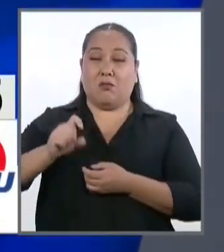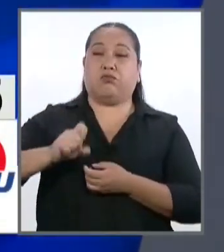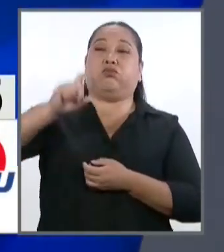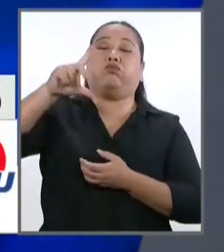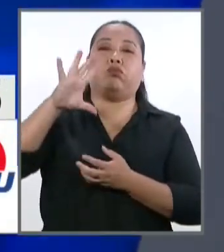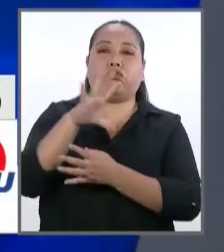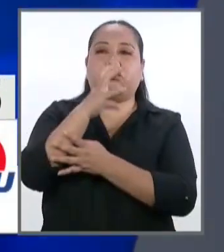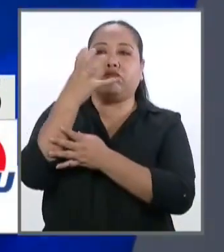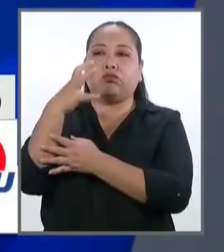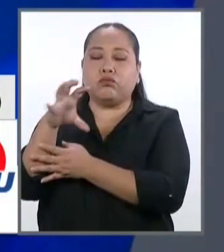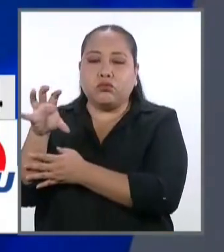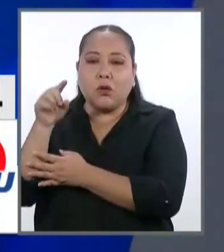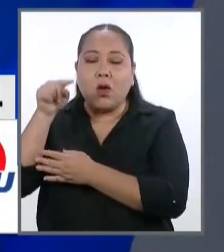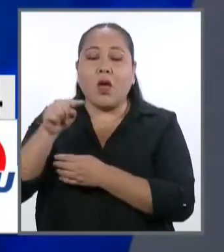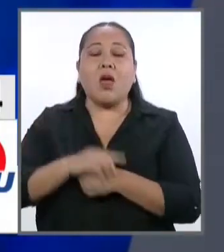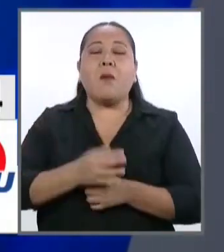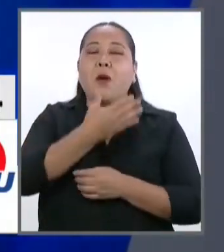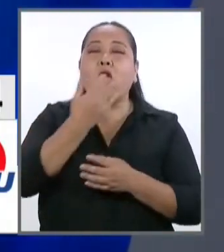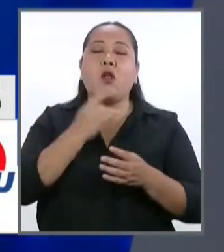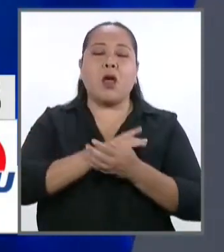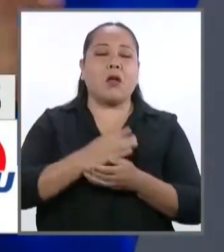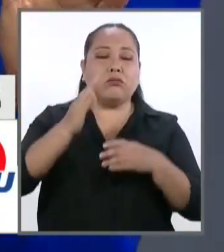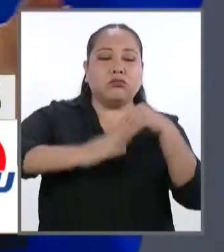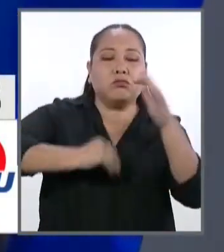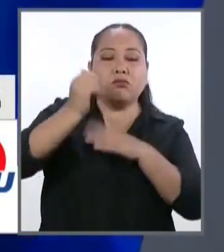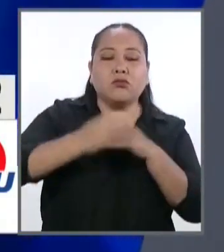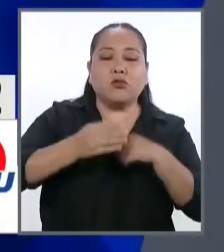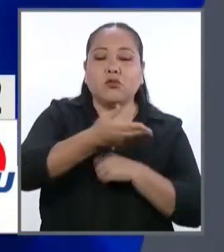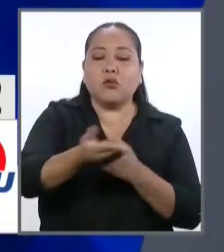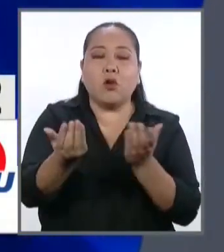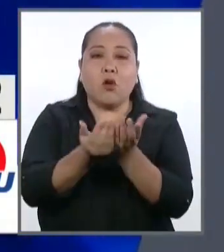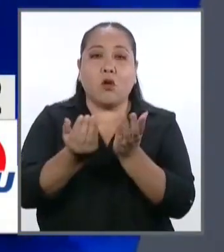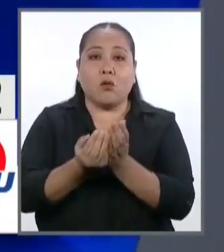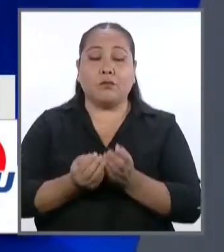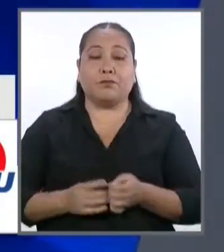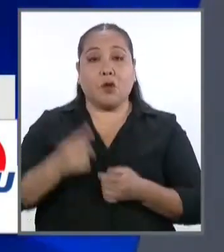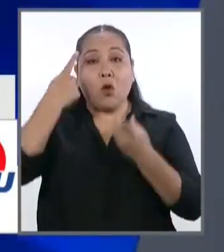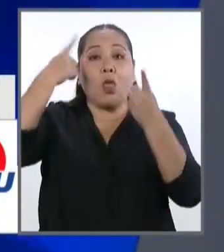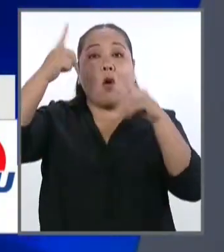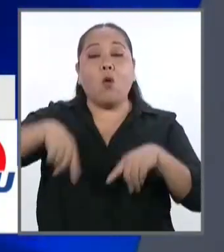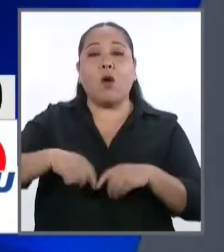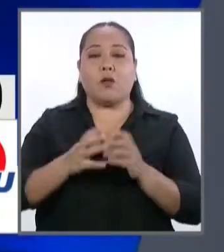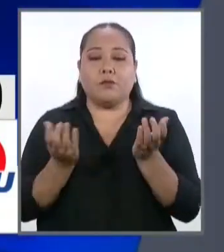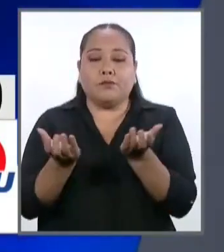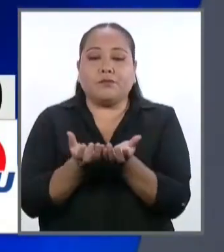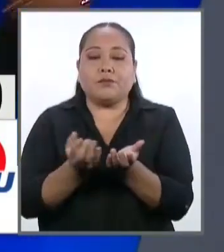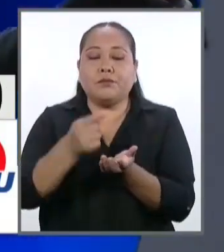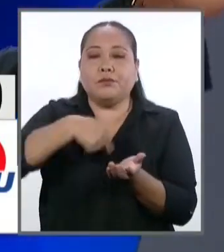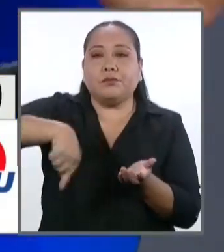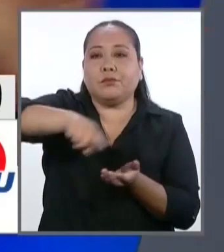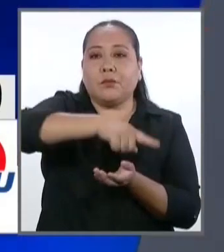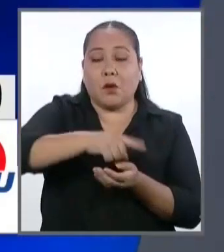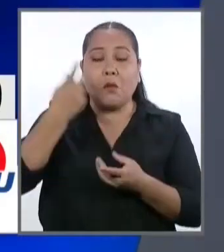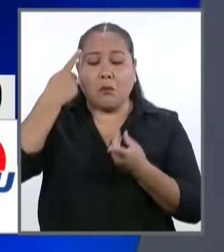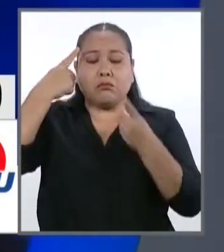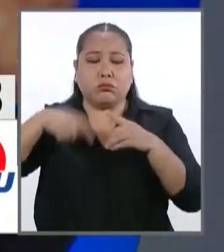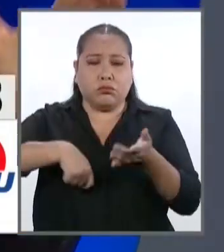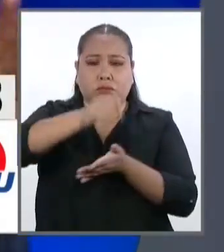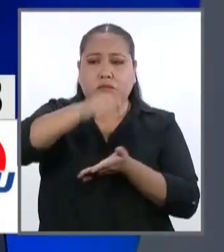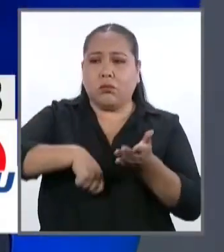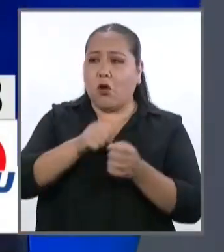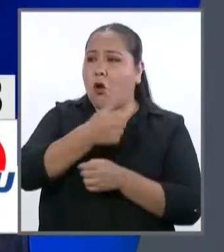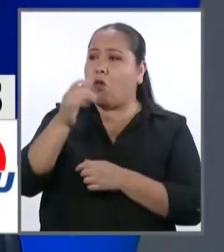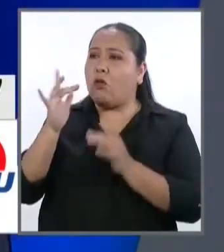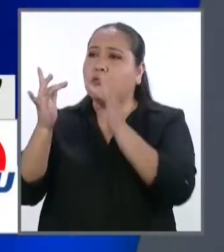eso para mejorar la infraestructura de nuestros colegios. Y hacer un convenio. El Centro Espacial Peruano, CONIDA, puede firmar convenios con los demás